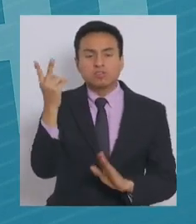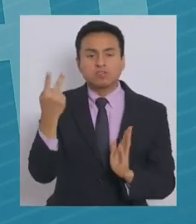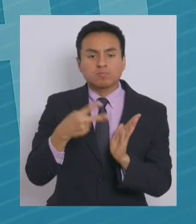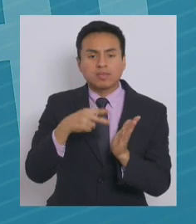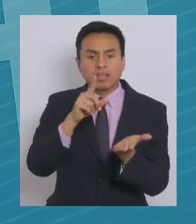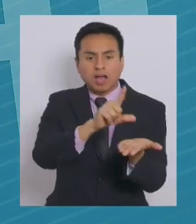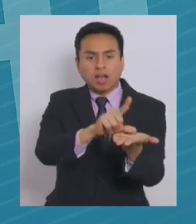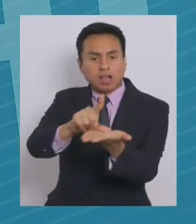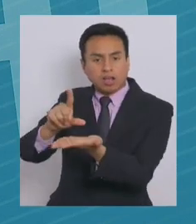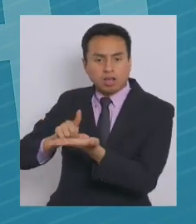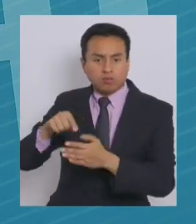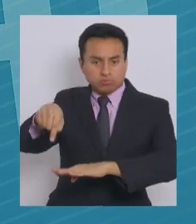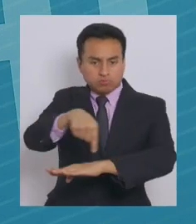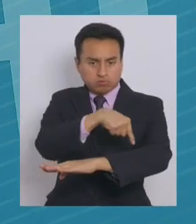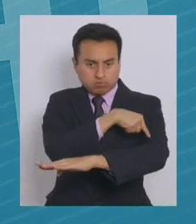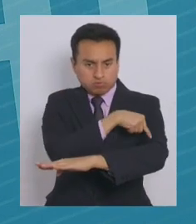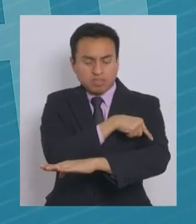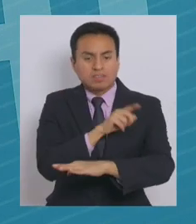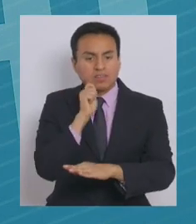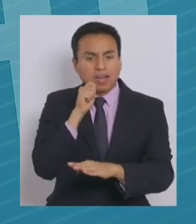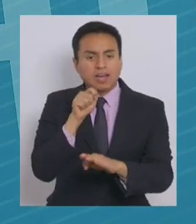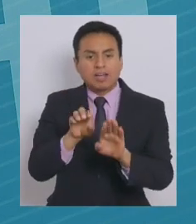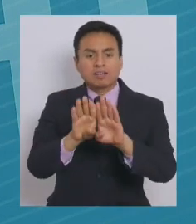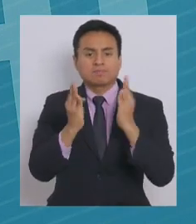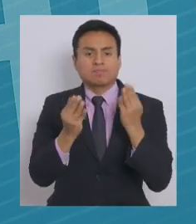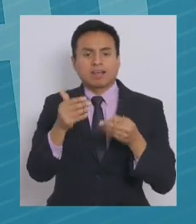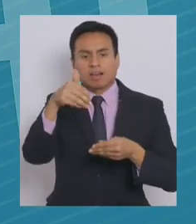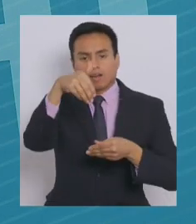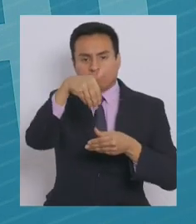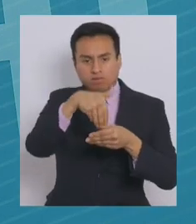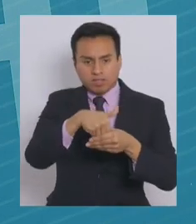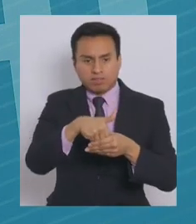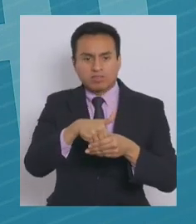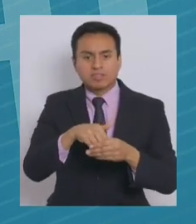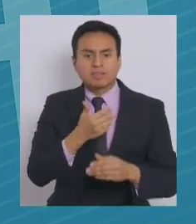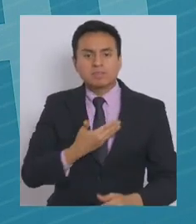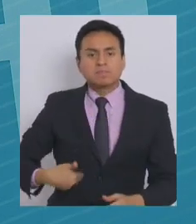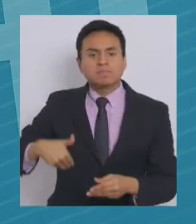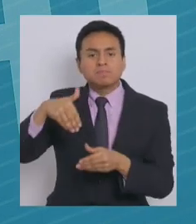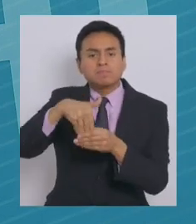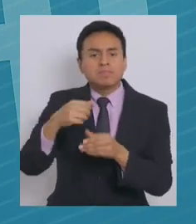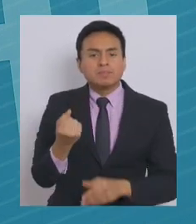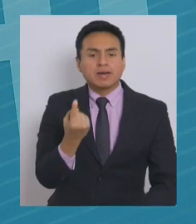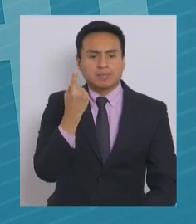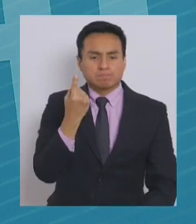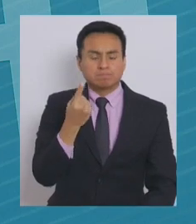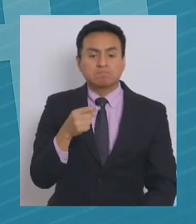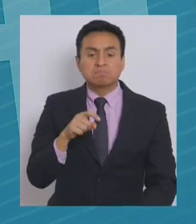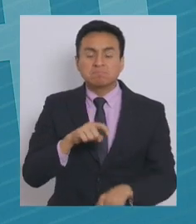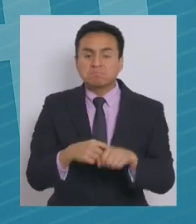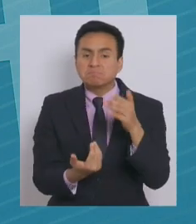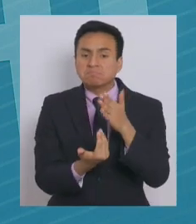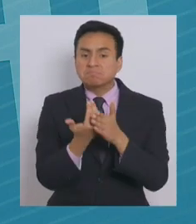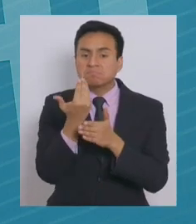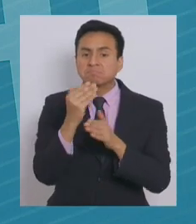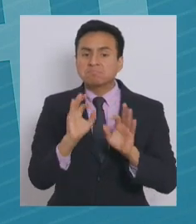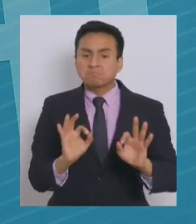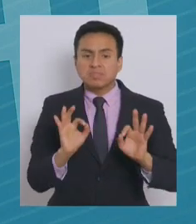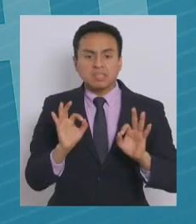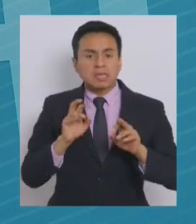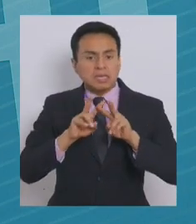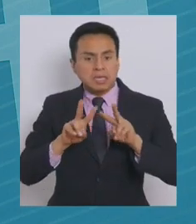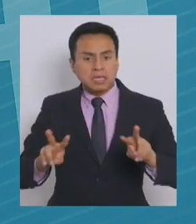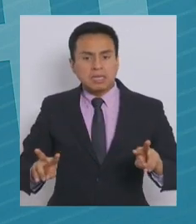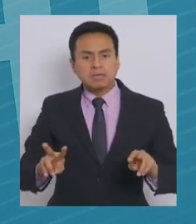.000 establecimientos que son sede de las votaciones primarias. Una jornada tranquila, una jornada que ha tenido incidentes